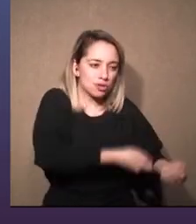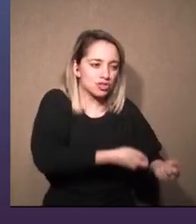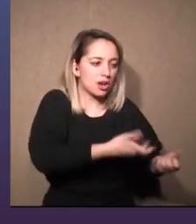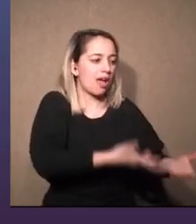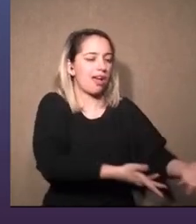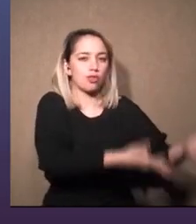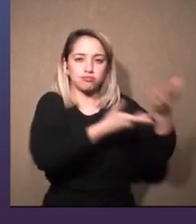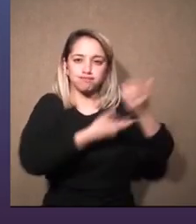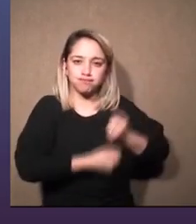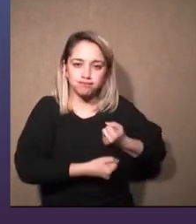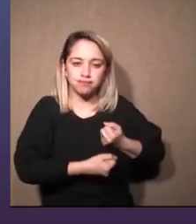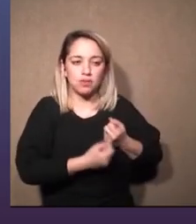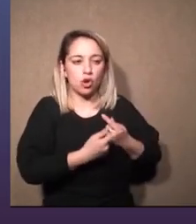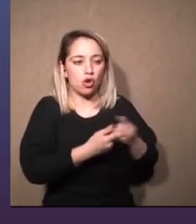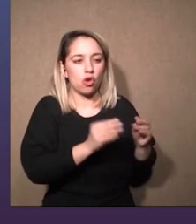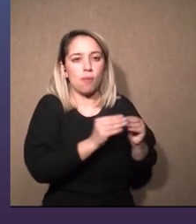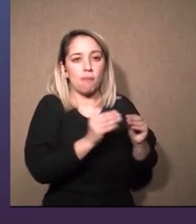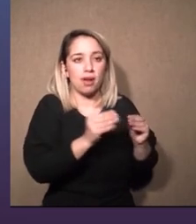ante digamos